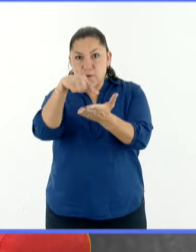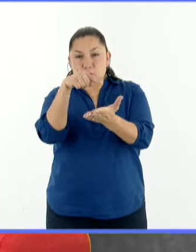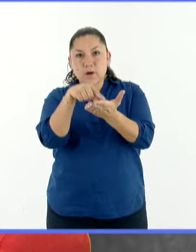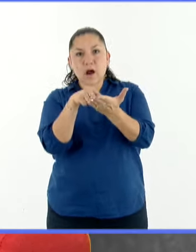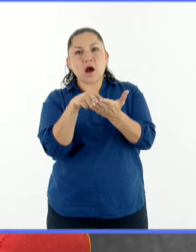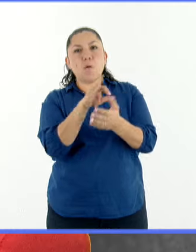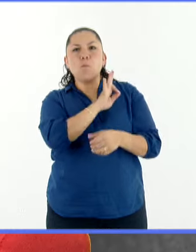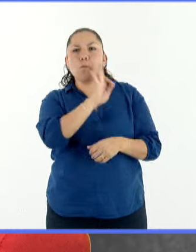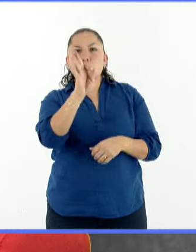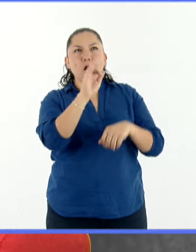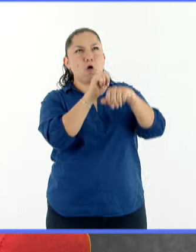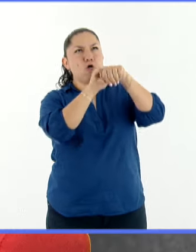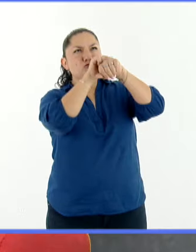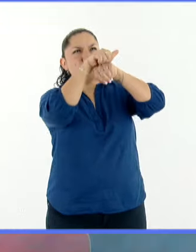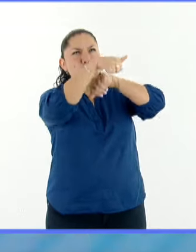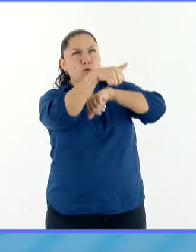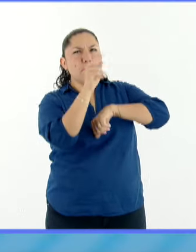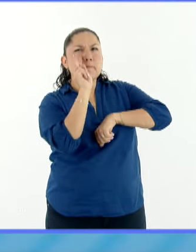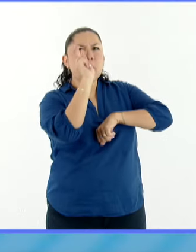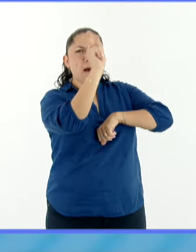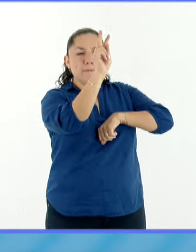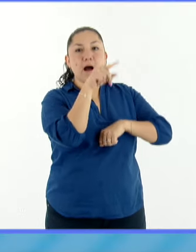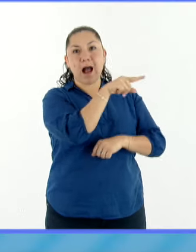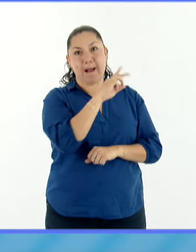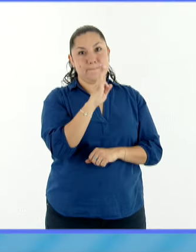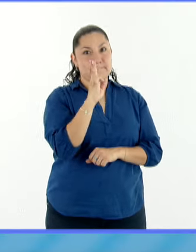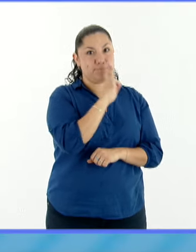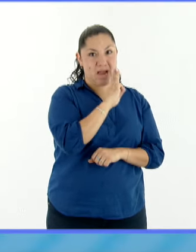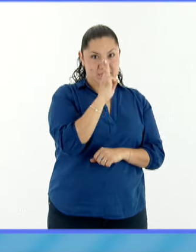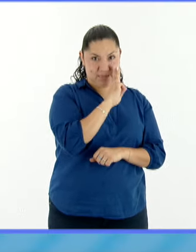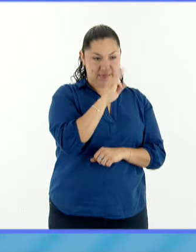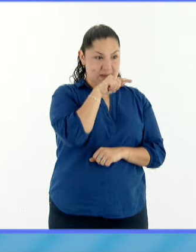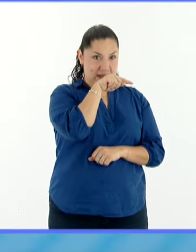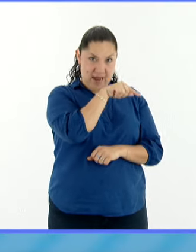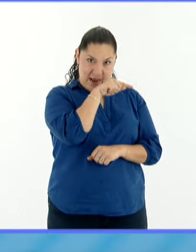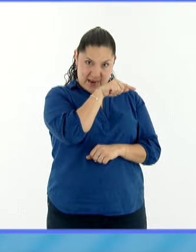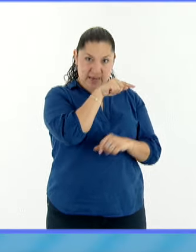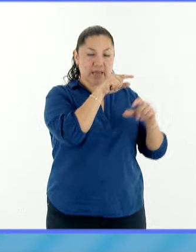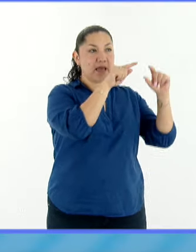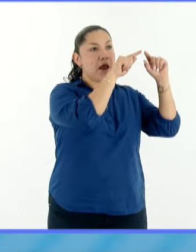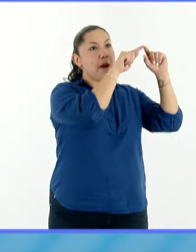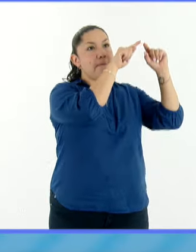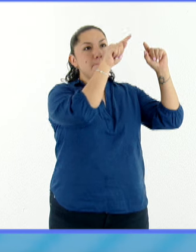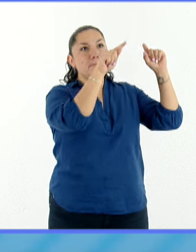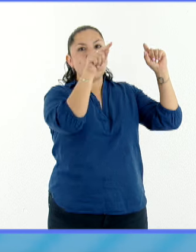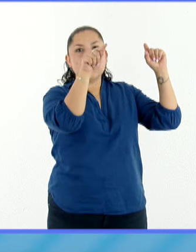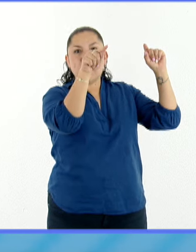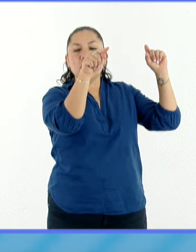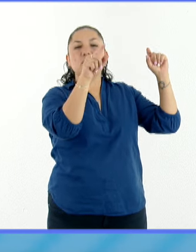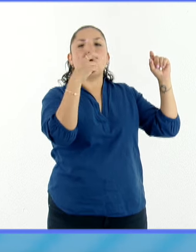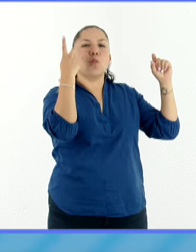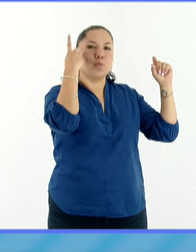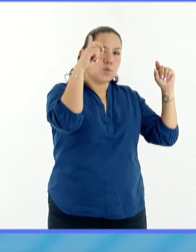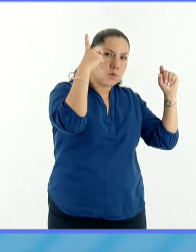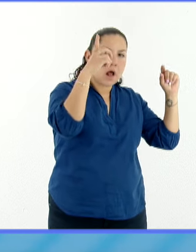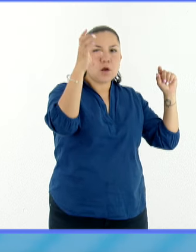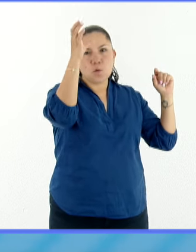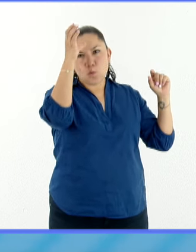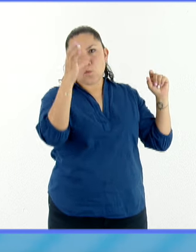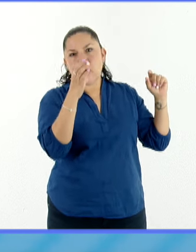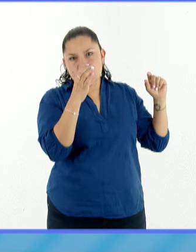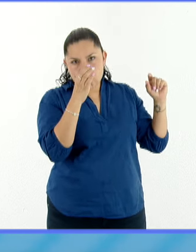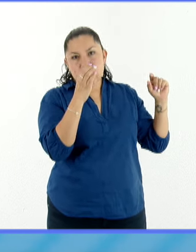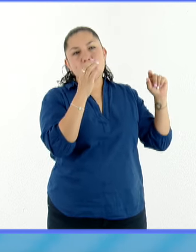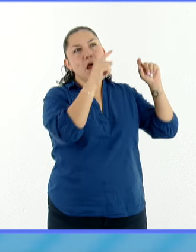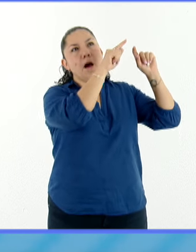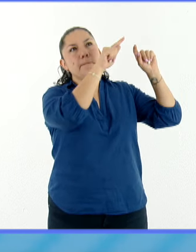sombra que empieza en Mazatlán y luego va recorriendo los estados de Durango, Coahuila, hasta entrar a los Estados